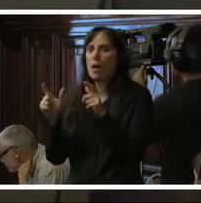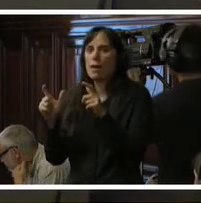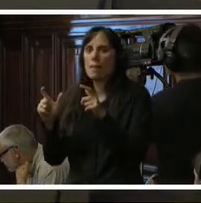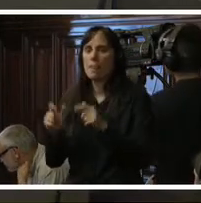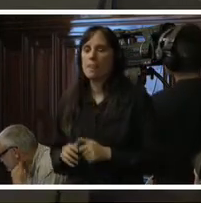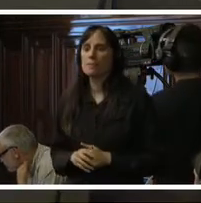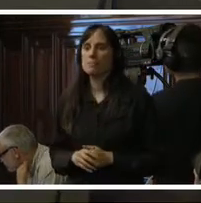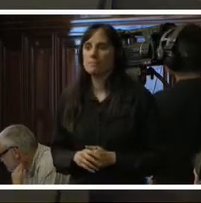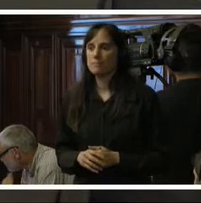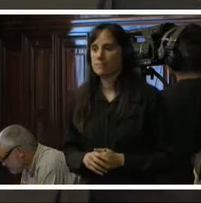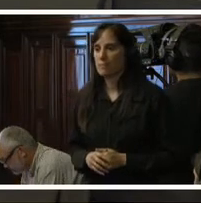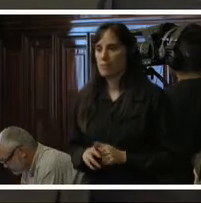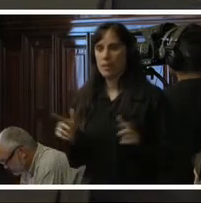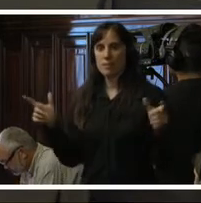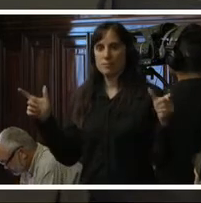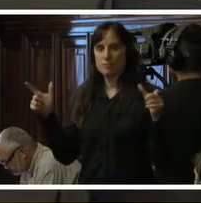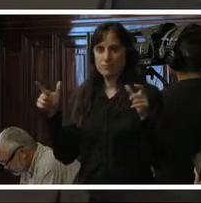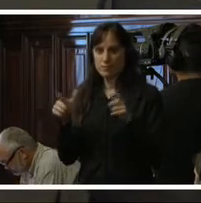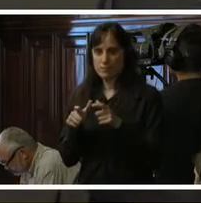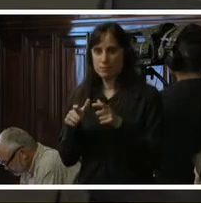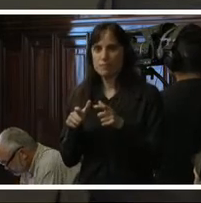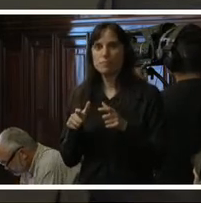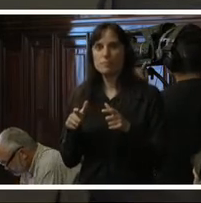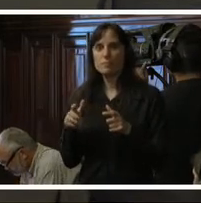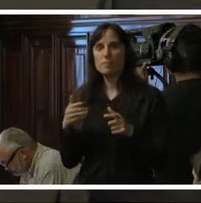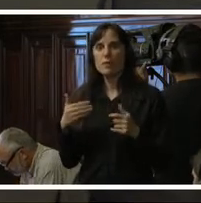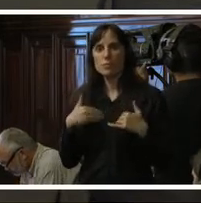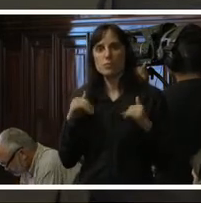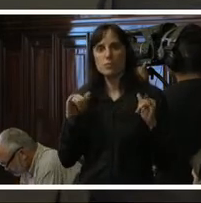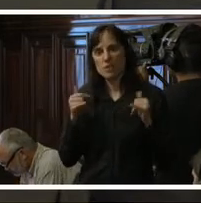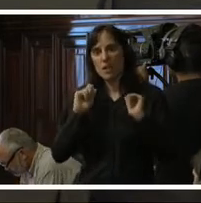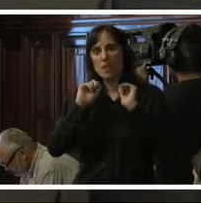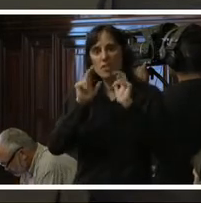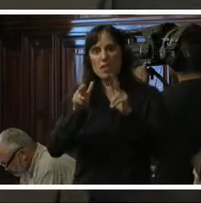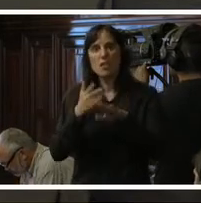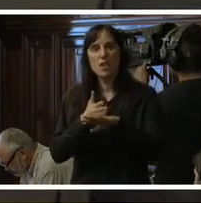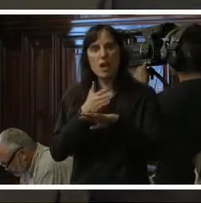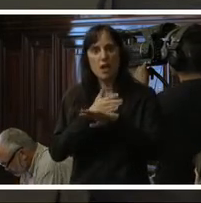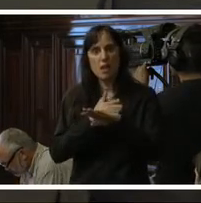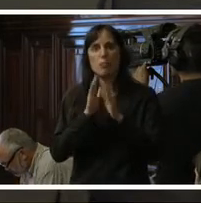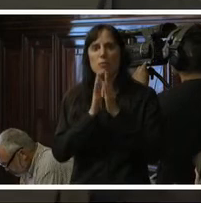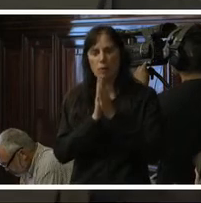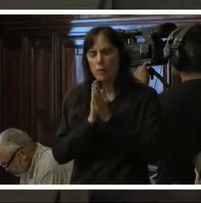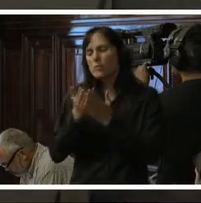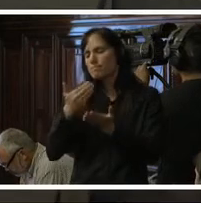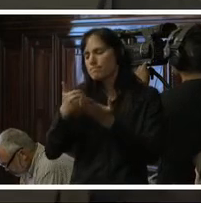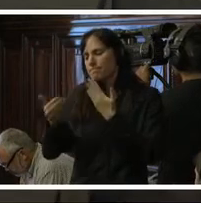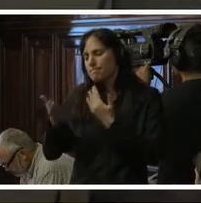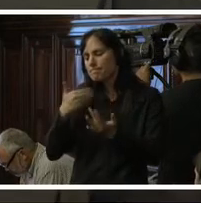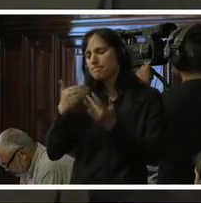en la comisión como les decía antes sigan en contacto con nosotros